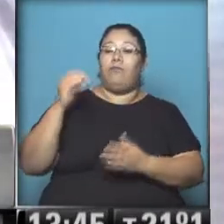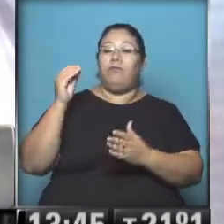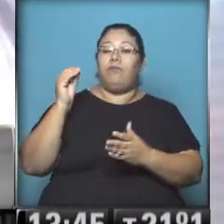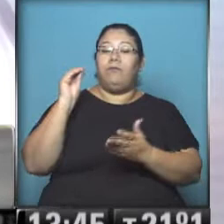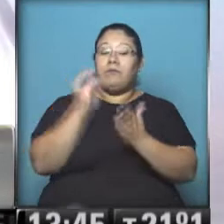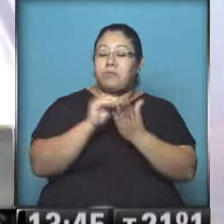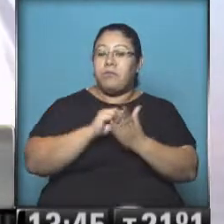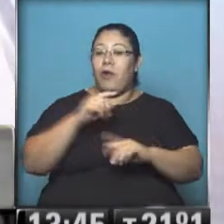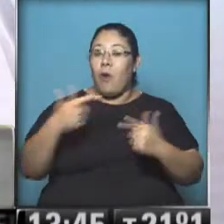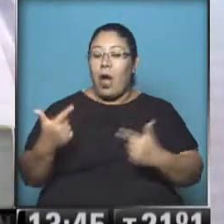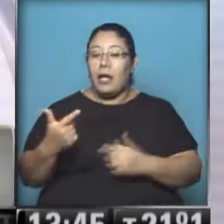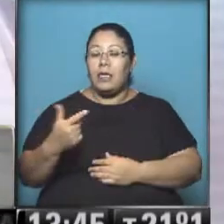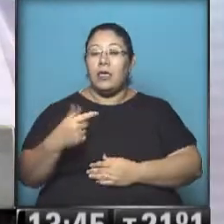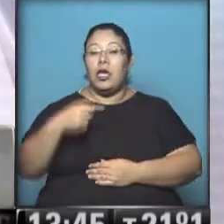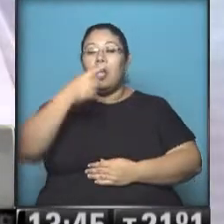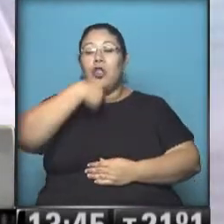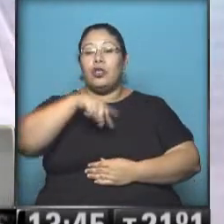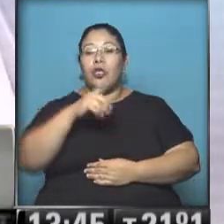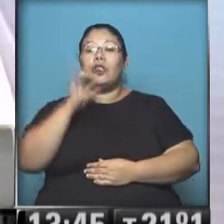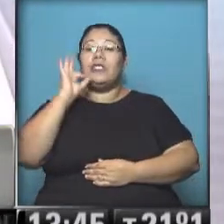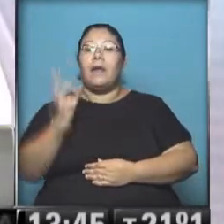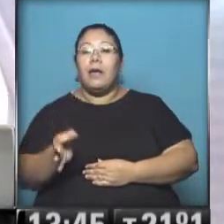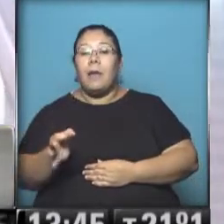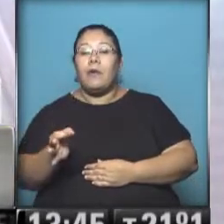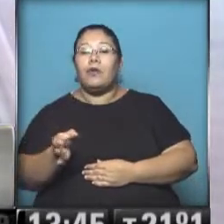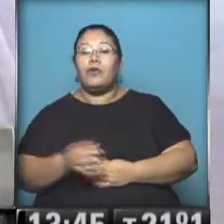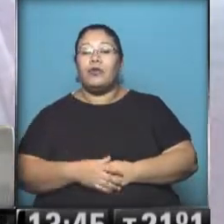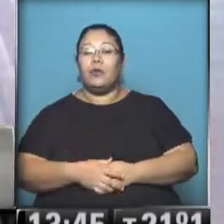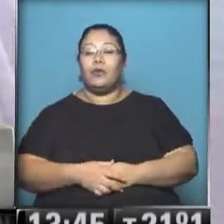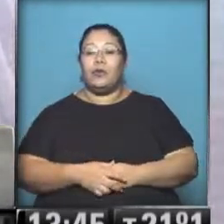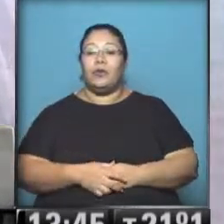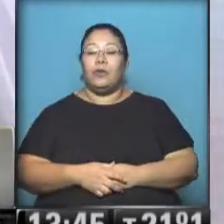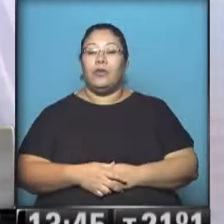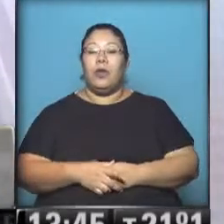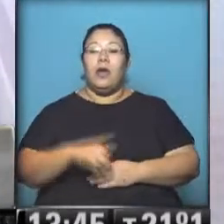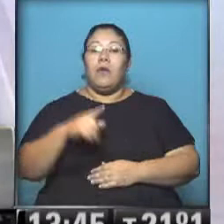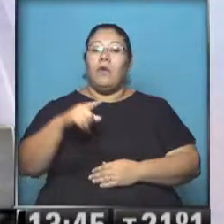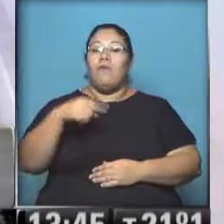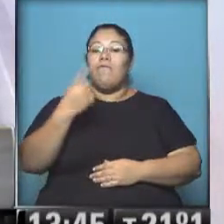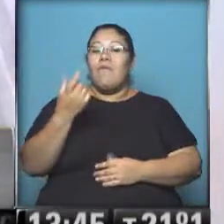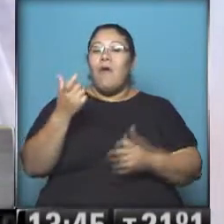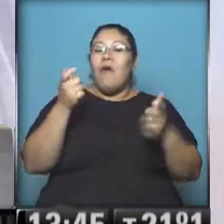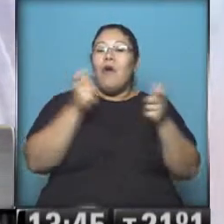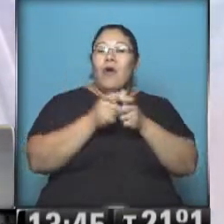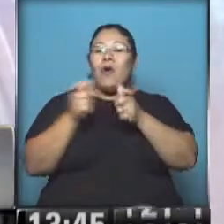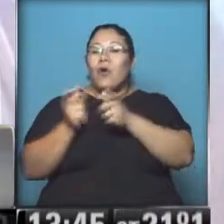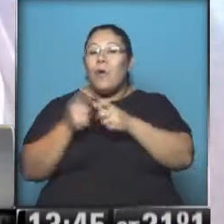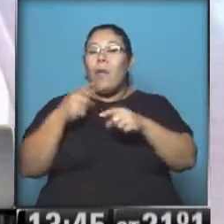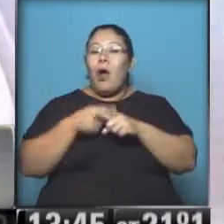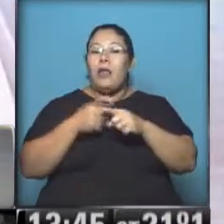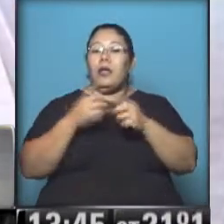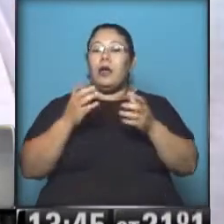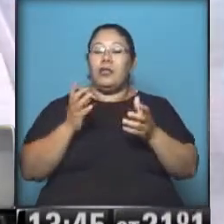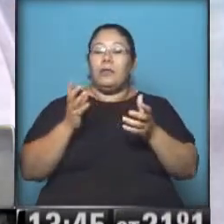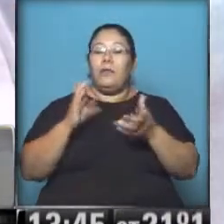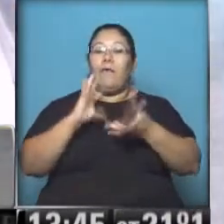solamente íbamos a conocerlo a partir de las versiones que desde el oficialismo de la oposición pudieran dar de esos